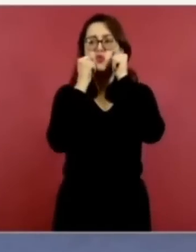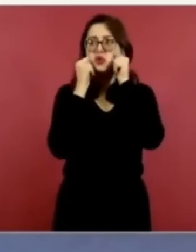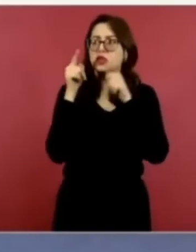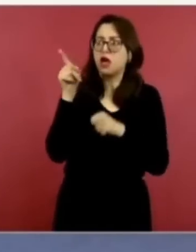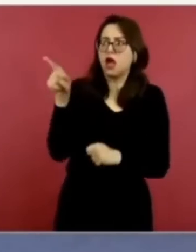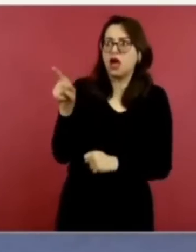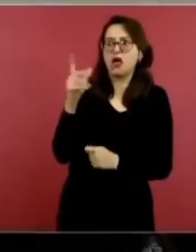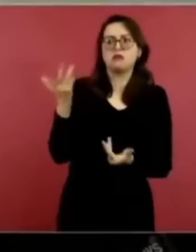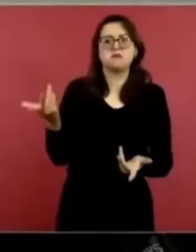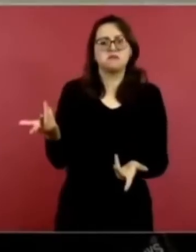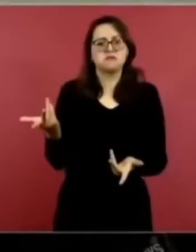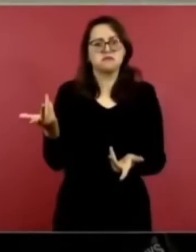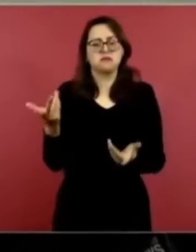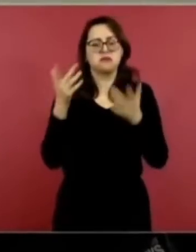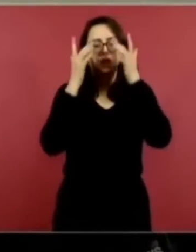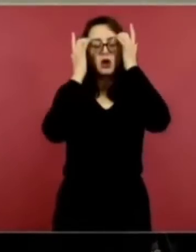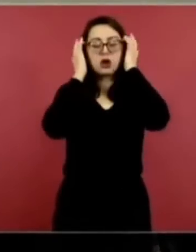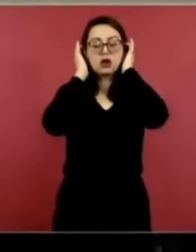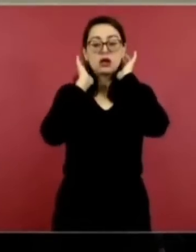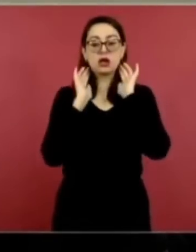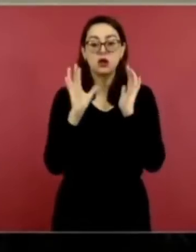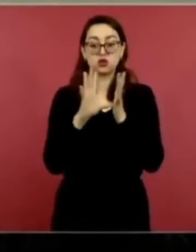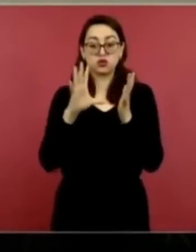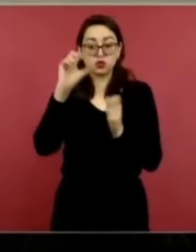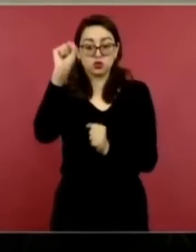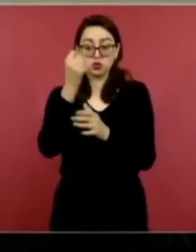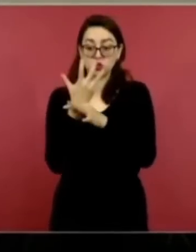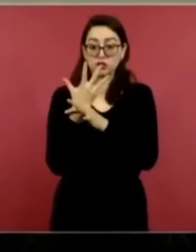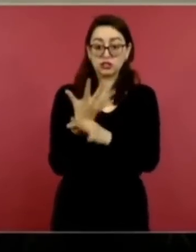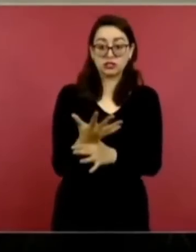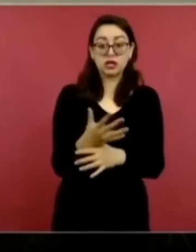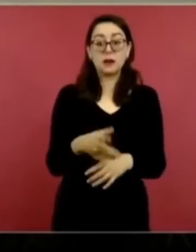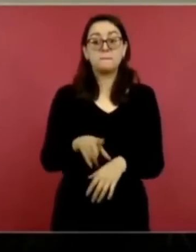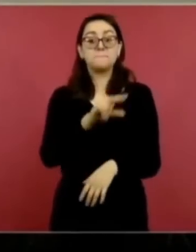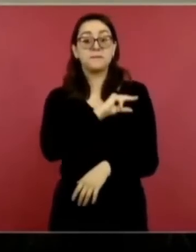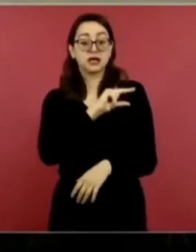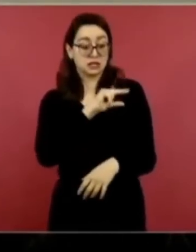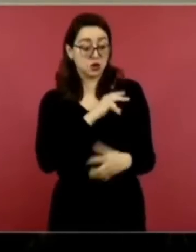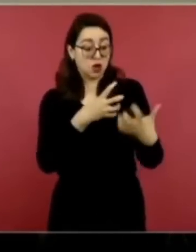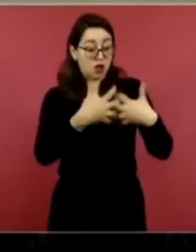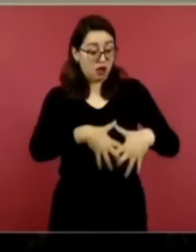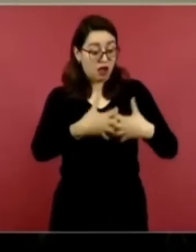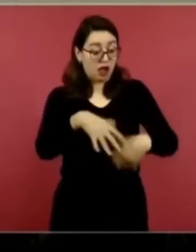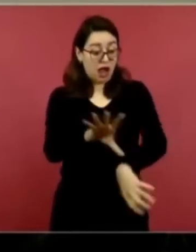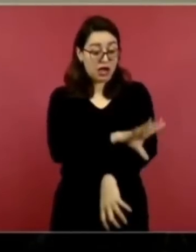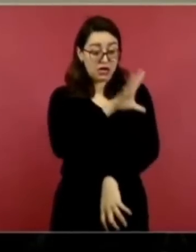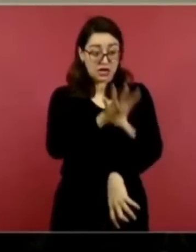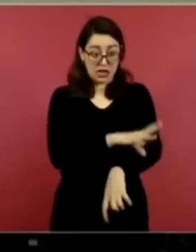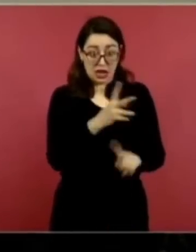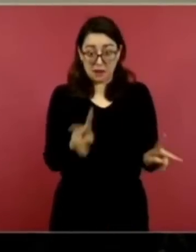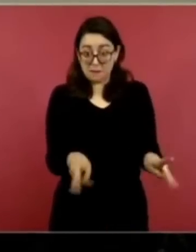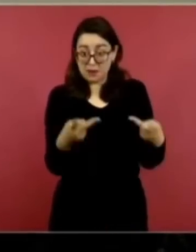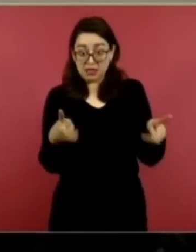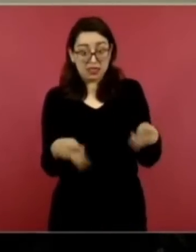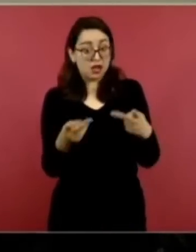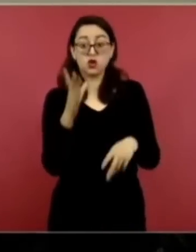particulares generaran y distribuyeran energía eléctrica. Y mediante esta